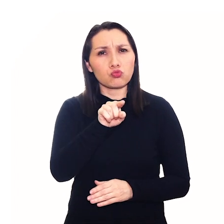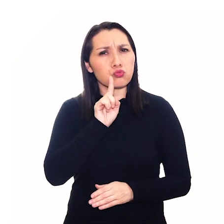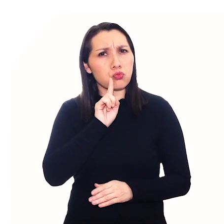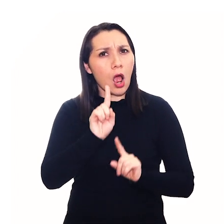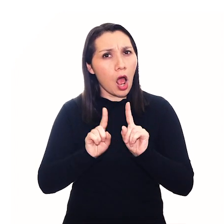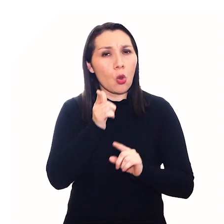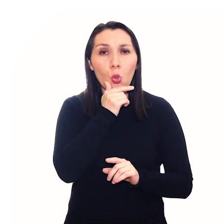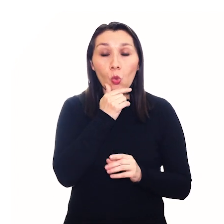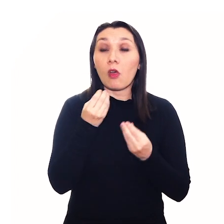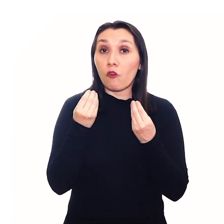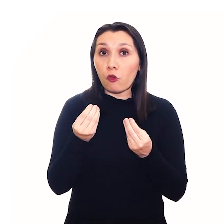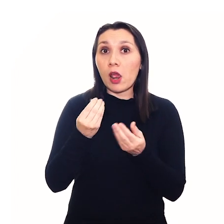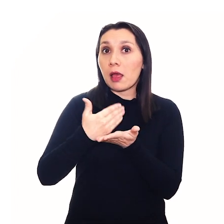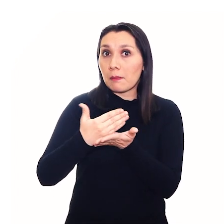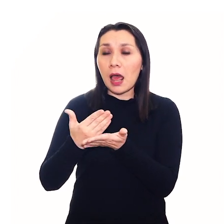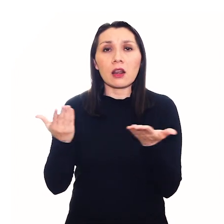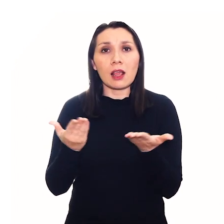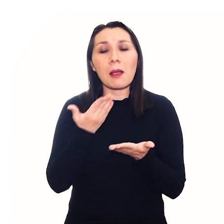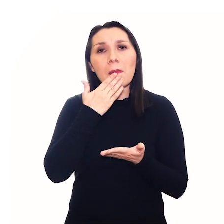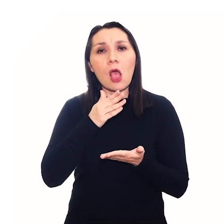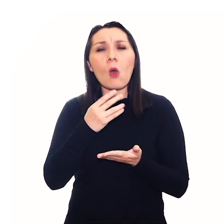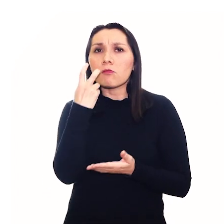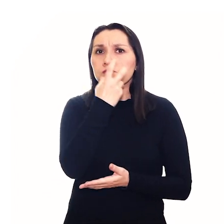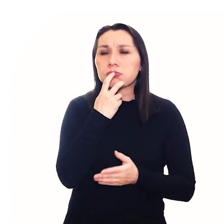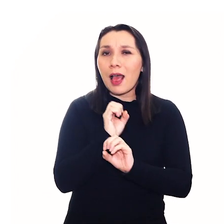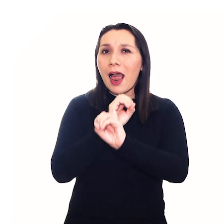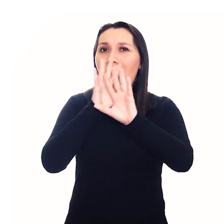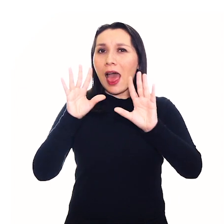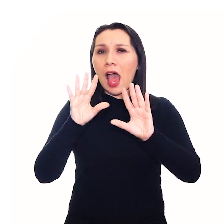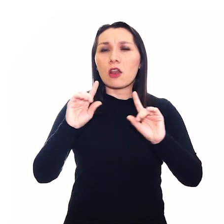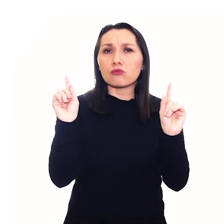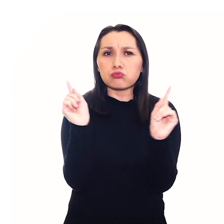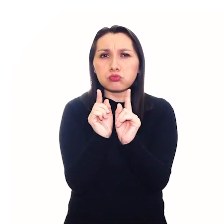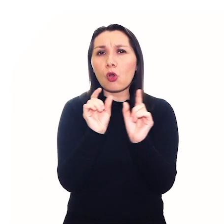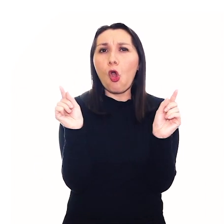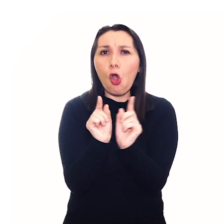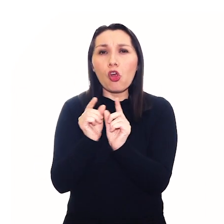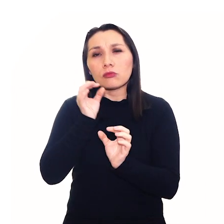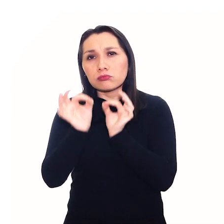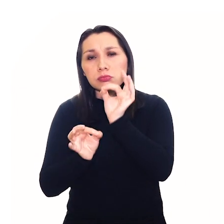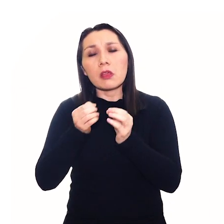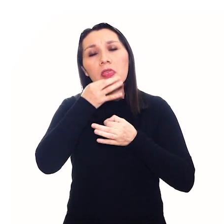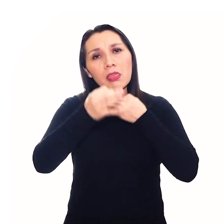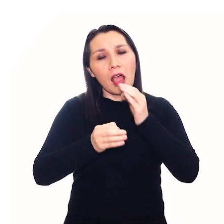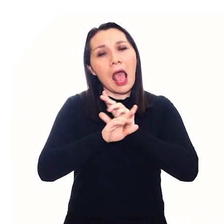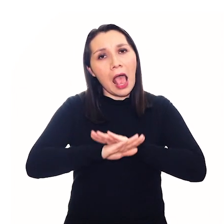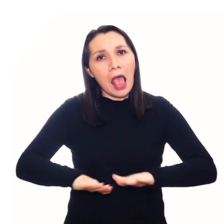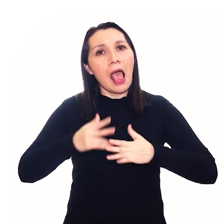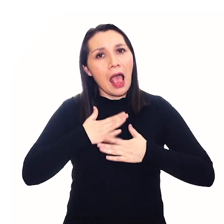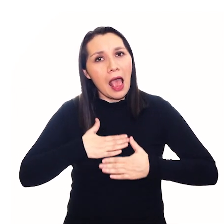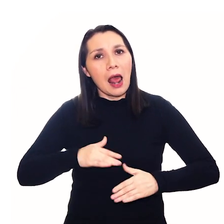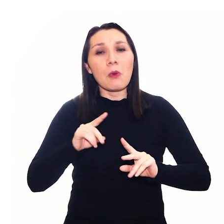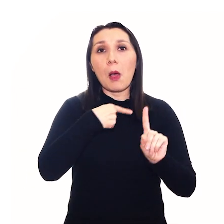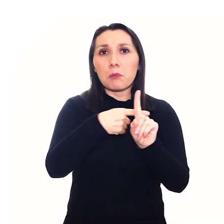quedan dudas. Una buena estrategia es usar un lenguaje claro, con frases cortas, transmitiendo calma y enfocándose